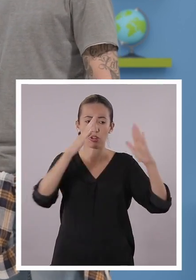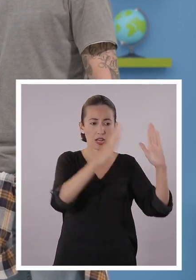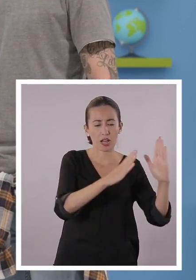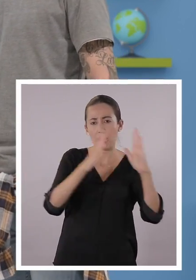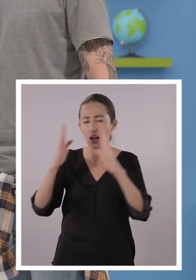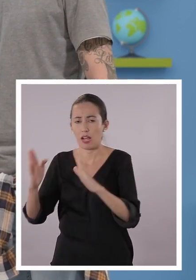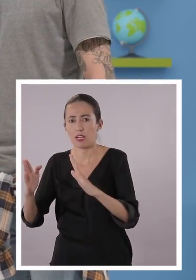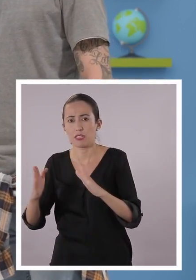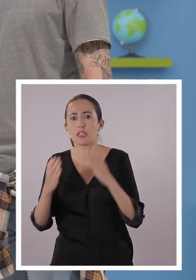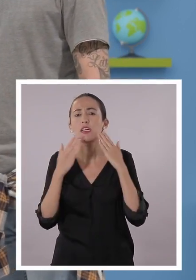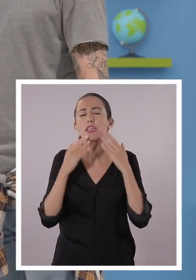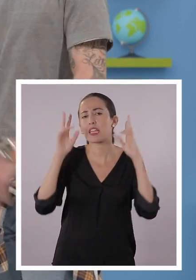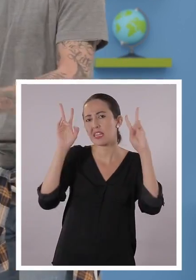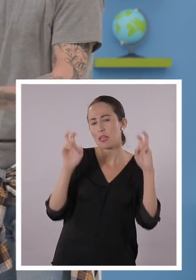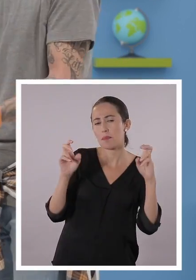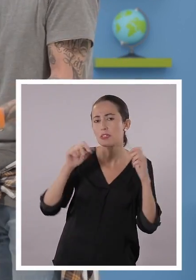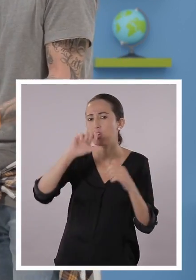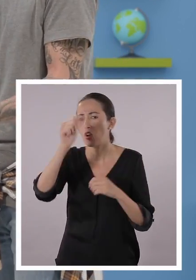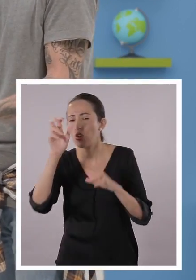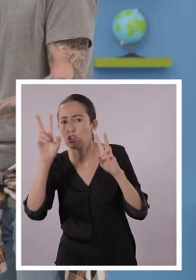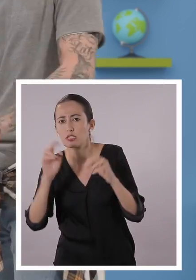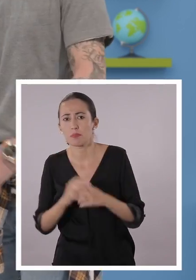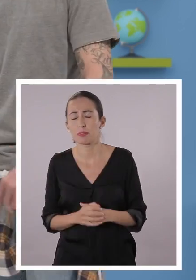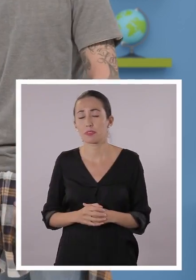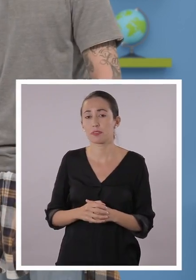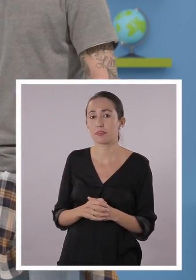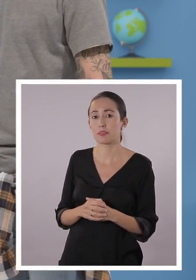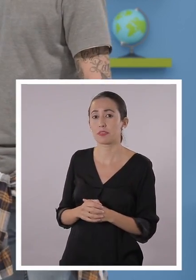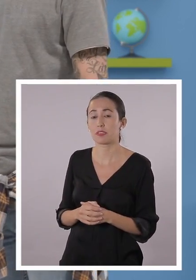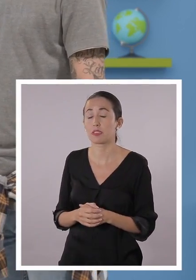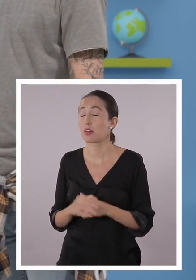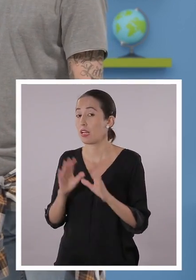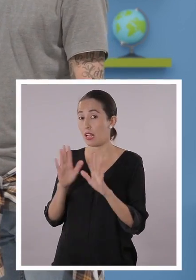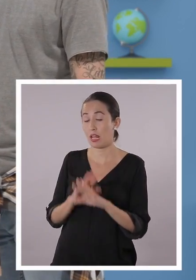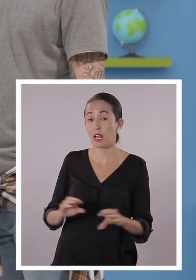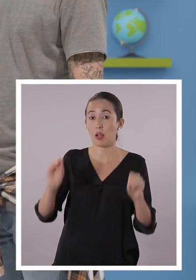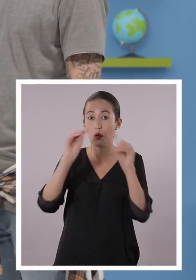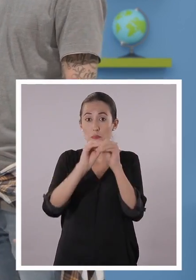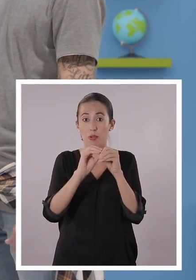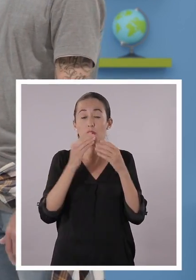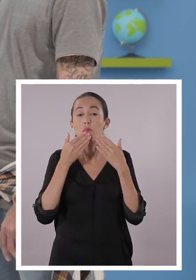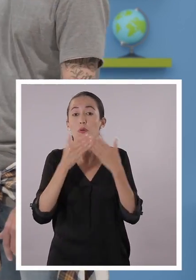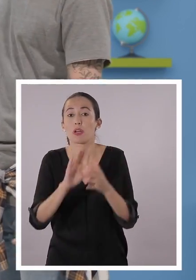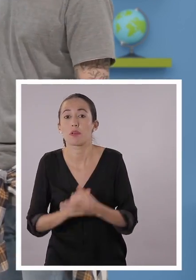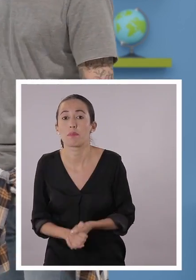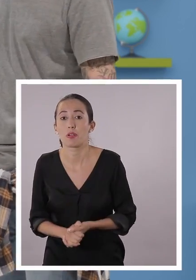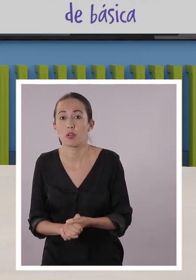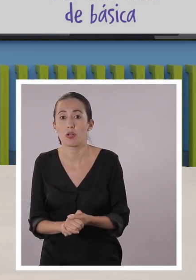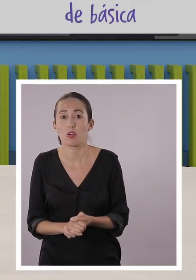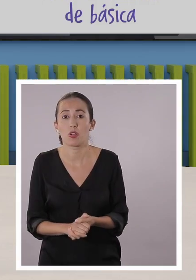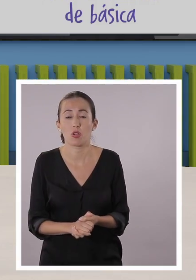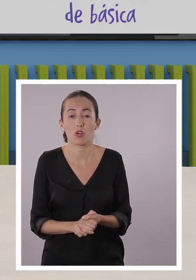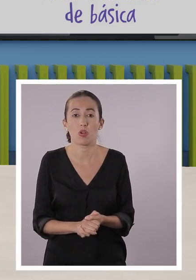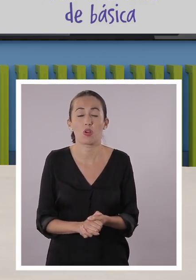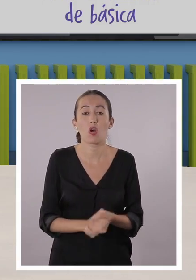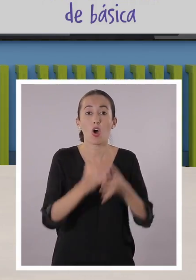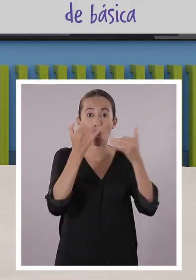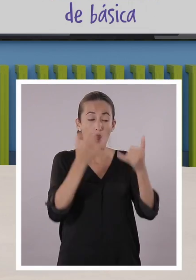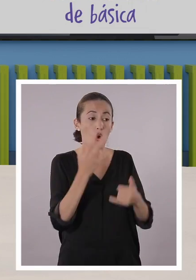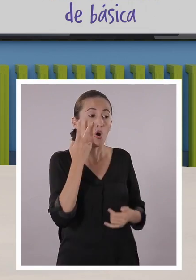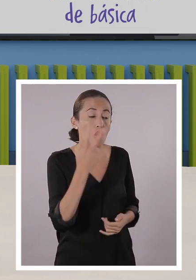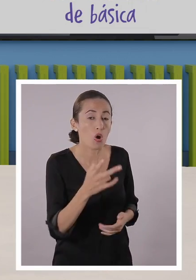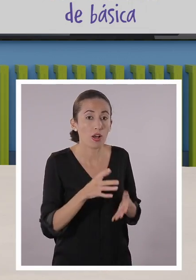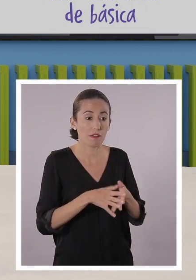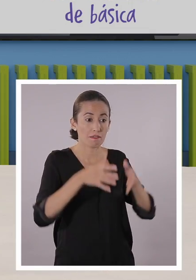subtemas. Que vimos del día de hoy. Ajá. Y que son parte de la época colonial. Por ejemplo, hoy día vimos